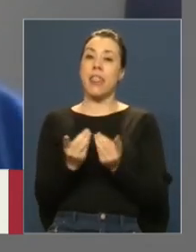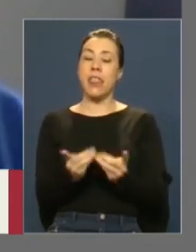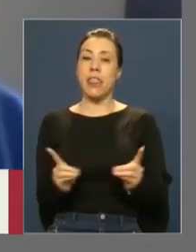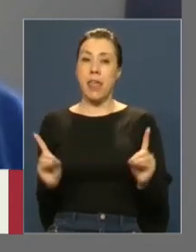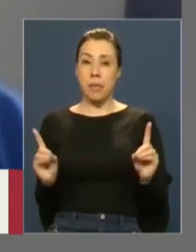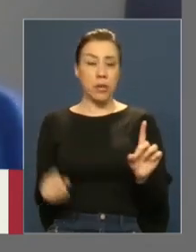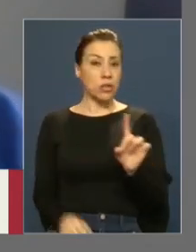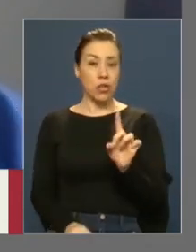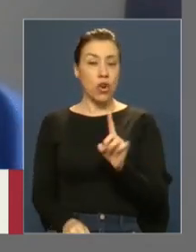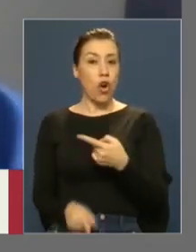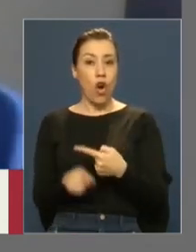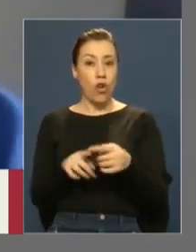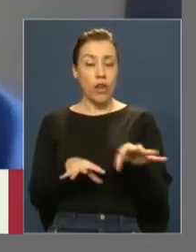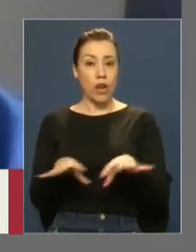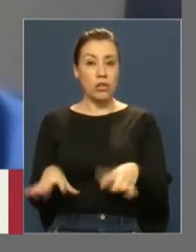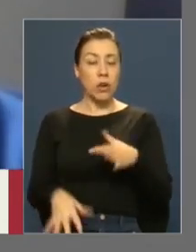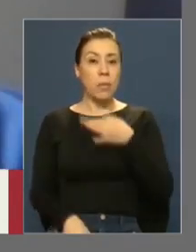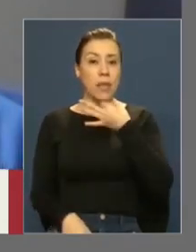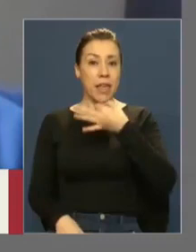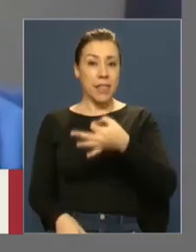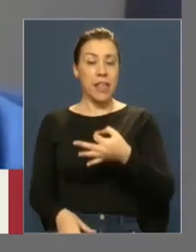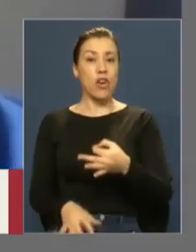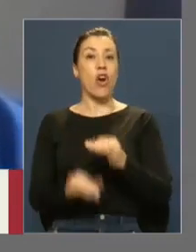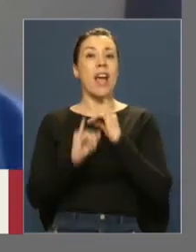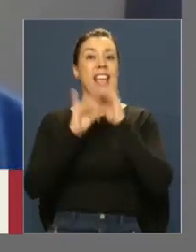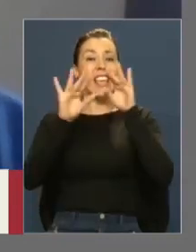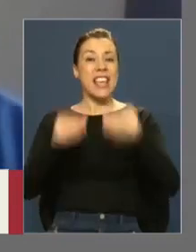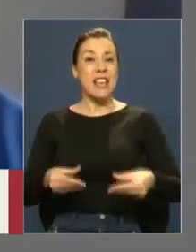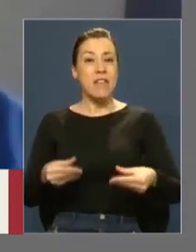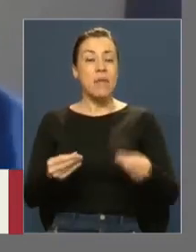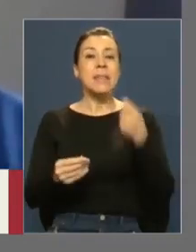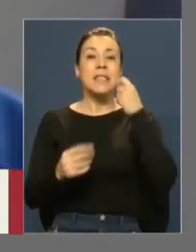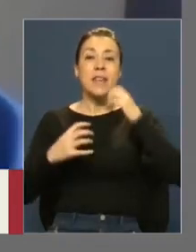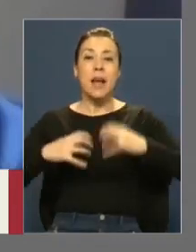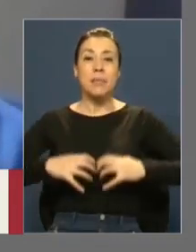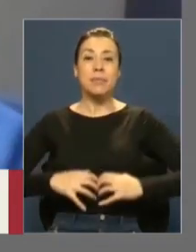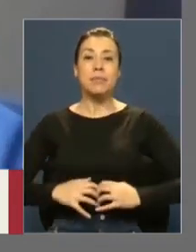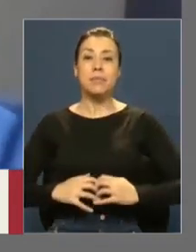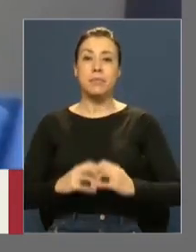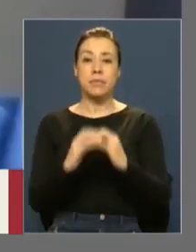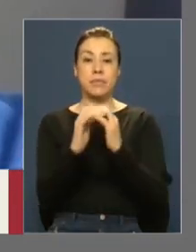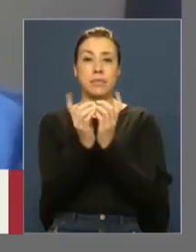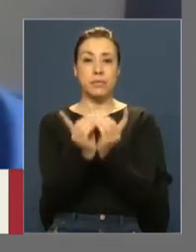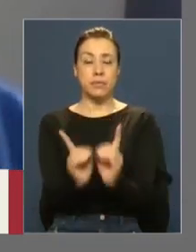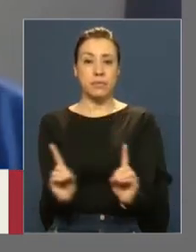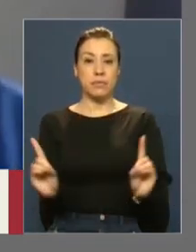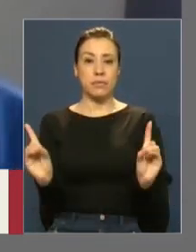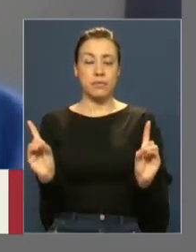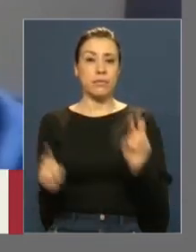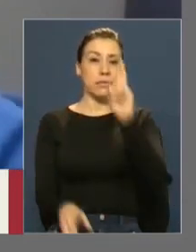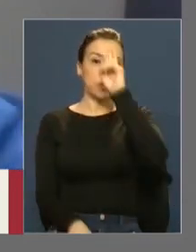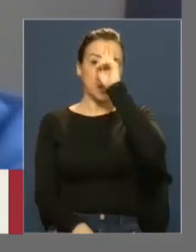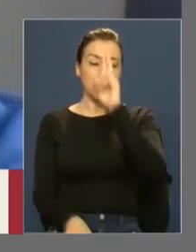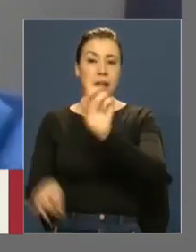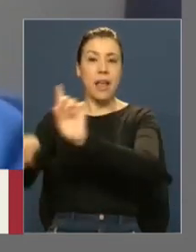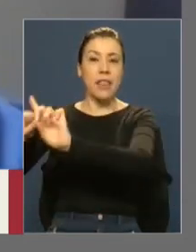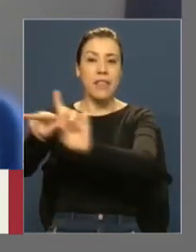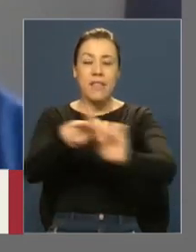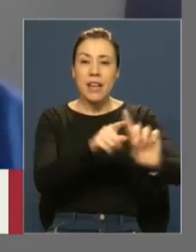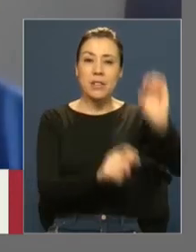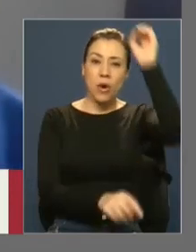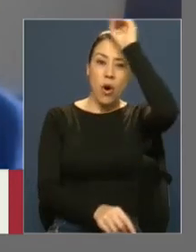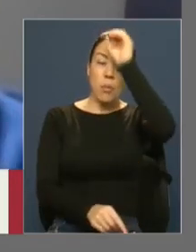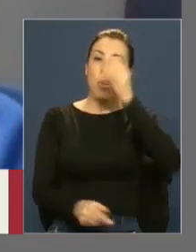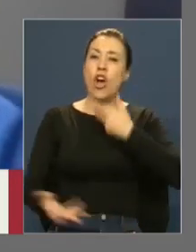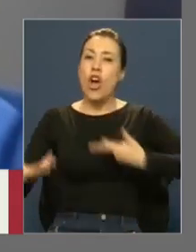Por el contrario, tal como se ha explicado en el informe, significa un fortalecimiento de la democracia, del respeto a la diversidad, de